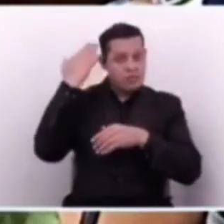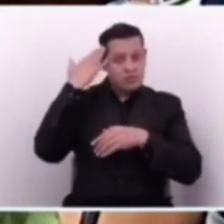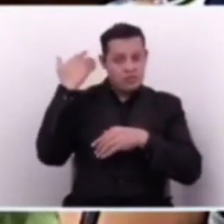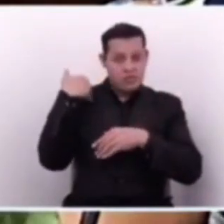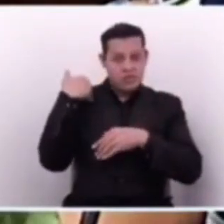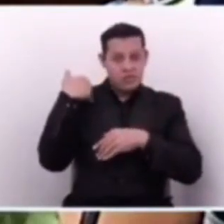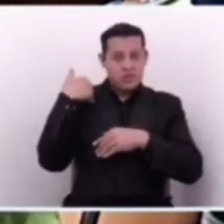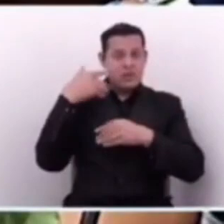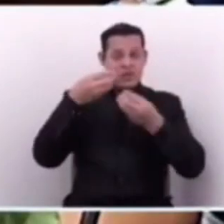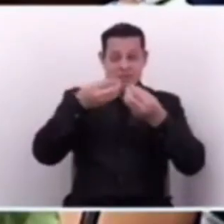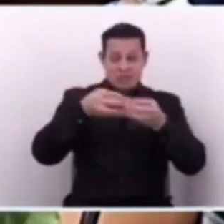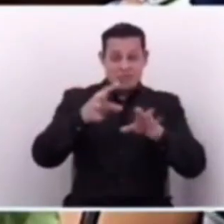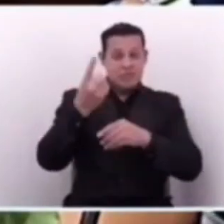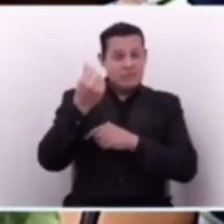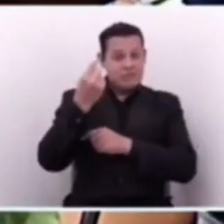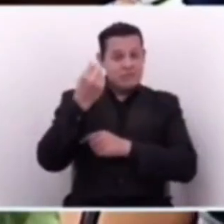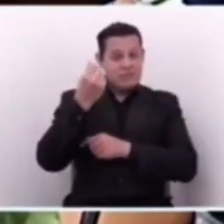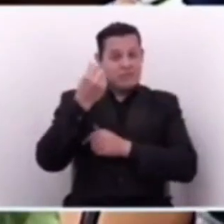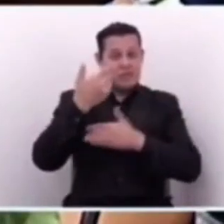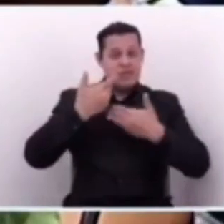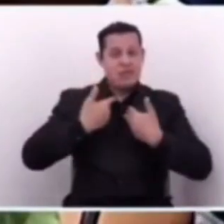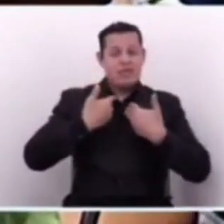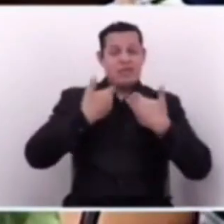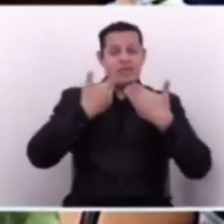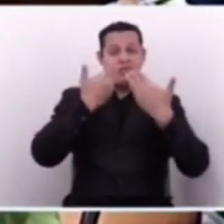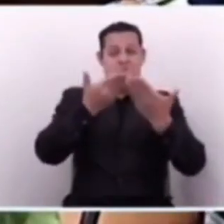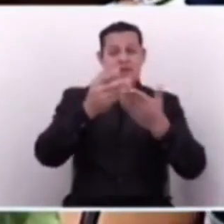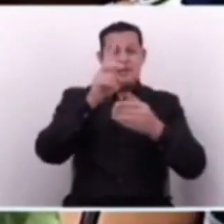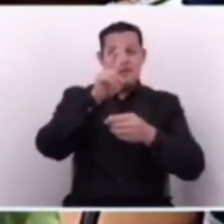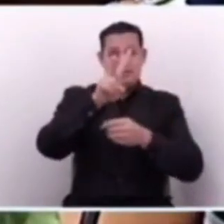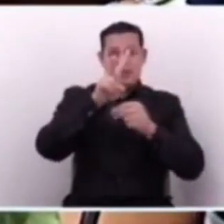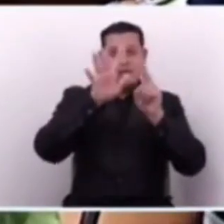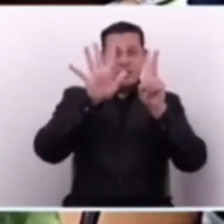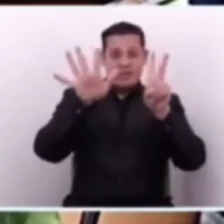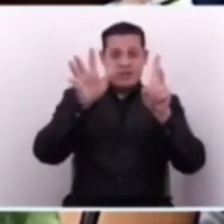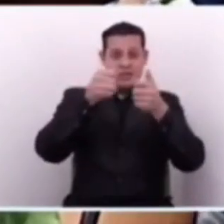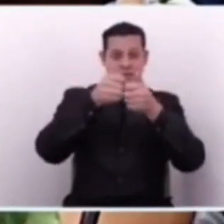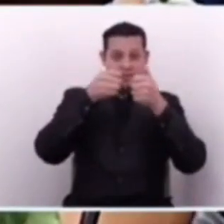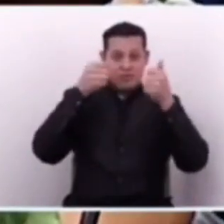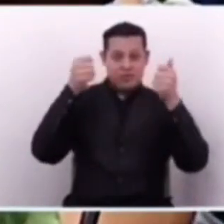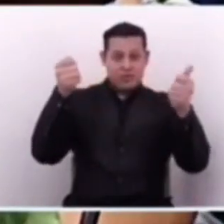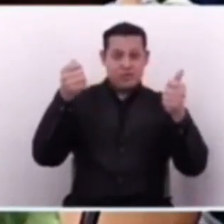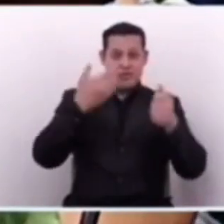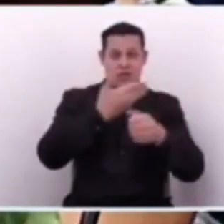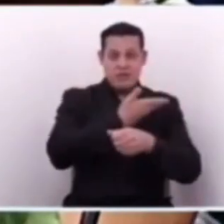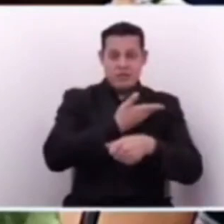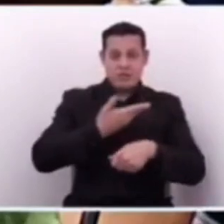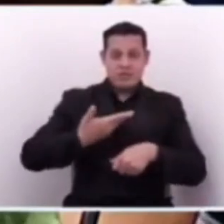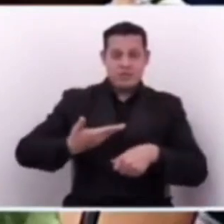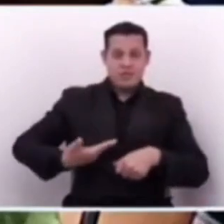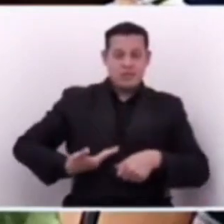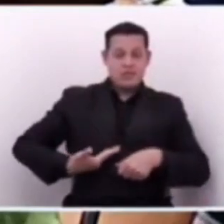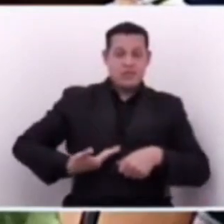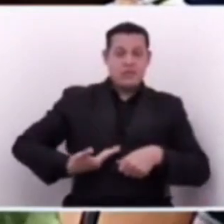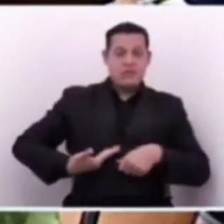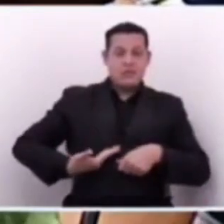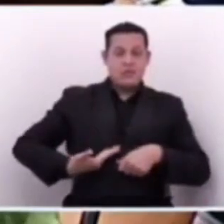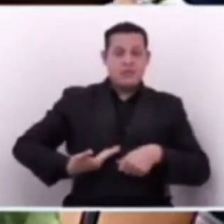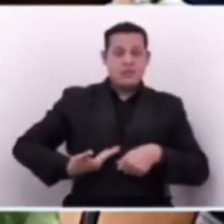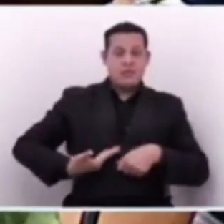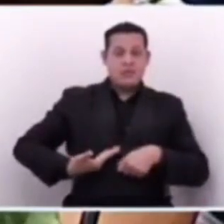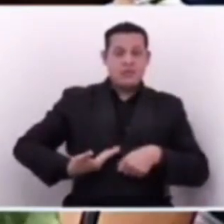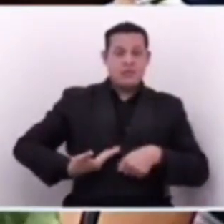diputadas, que despilfarro es darle 27 millones a la presidencia de la república